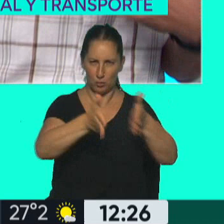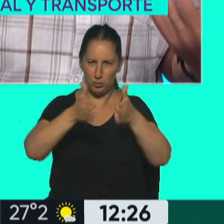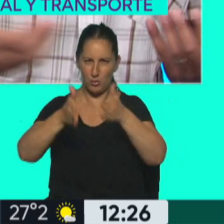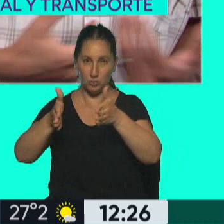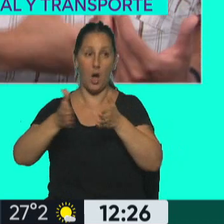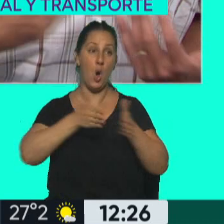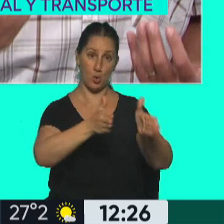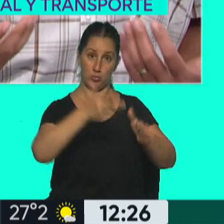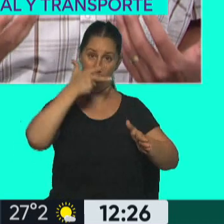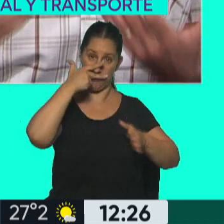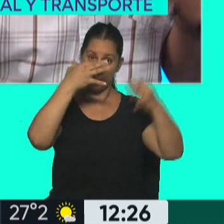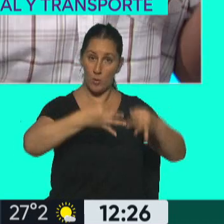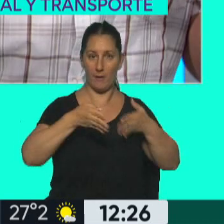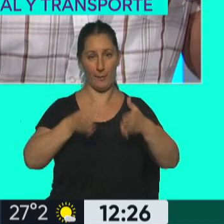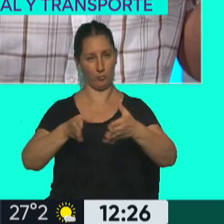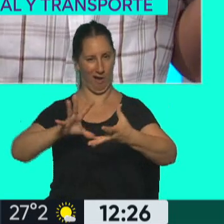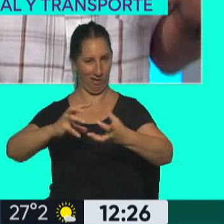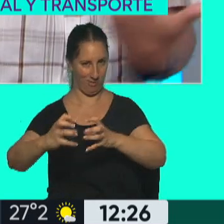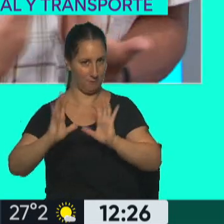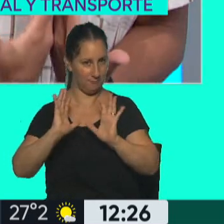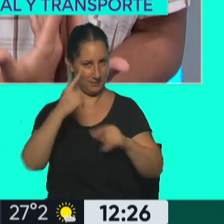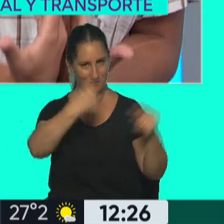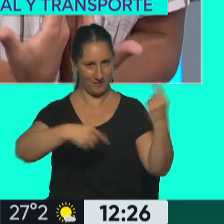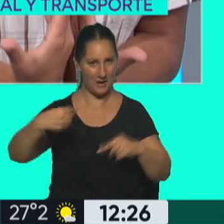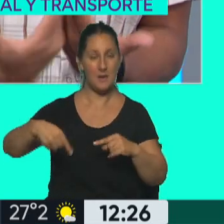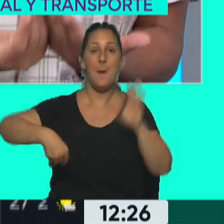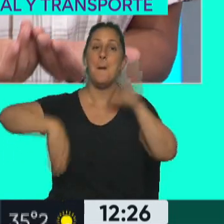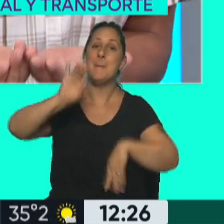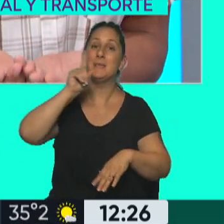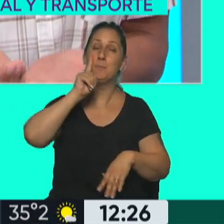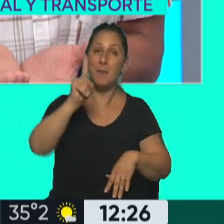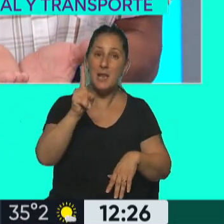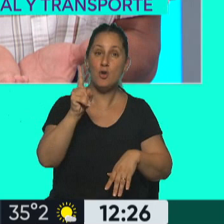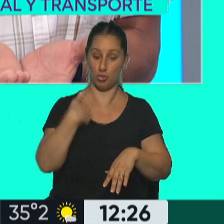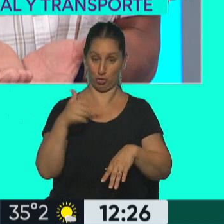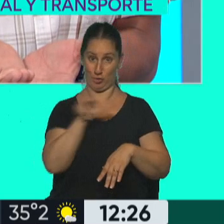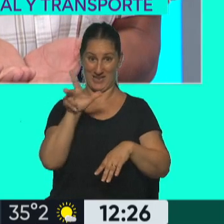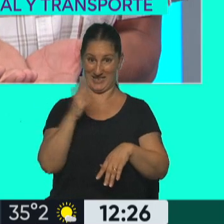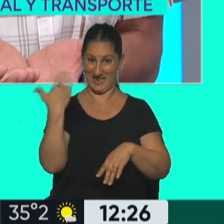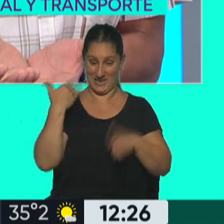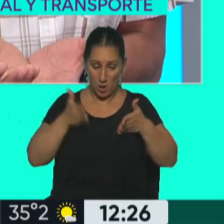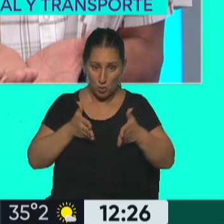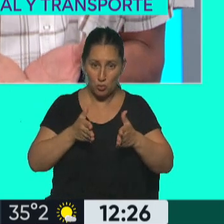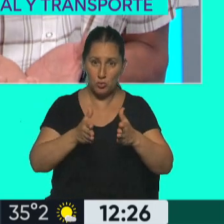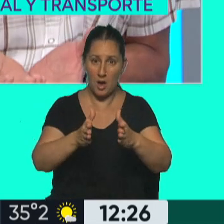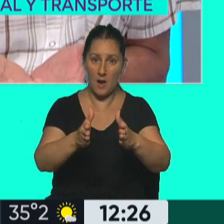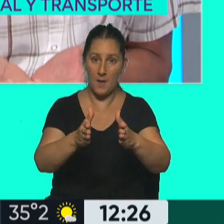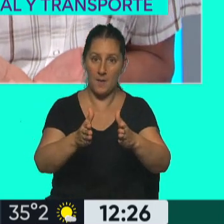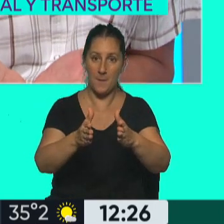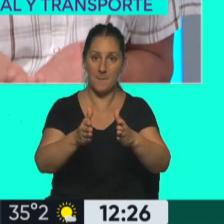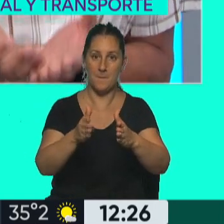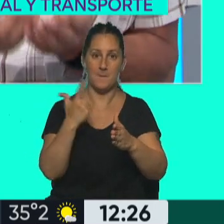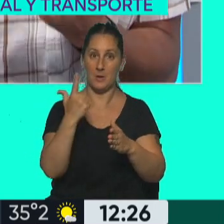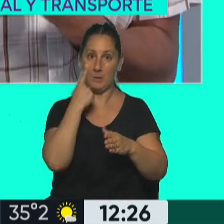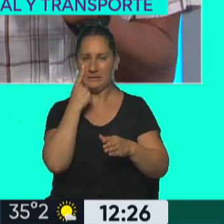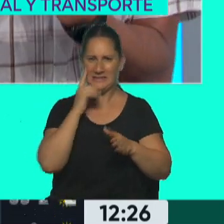ruta muy linda y con ruta que no está en lo mismo. Y el máximo peligro, cuando ayer estaba por la 33 o por la 188, era no tener un loco